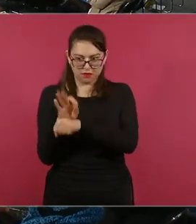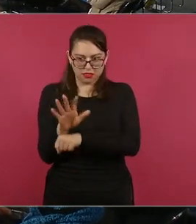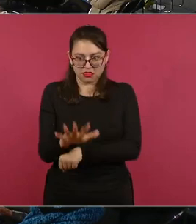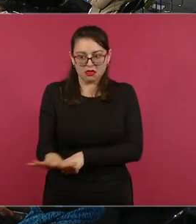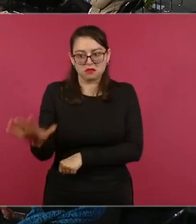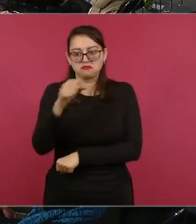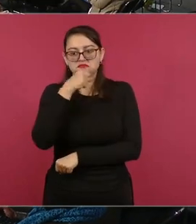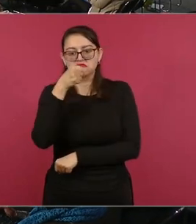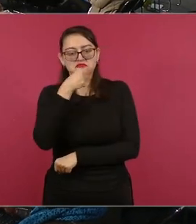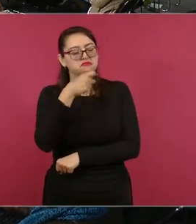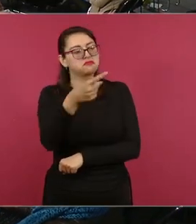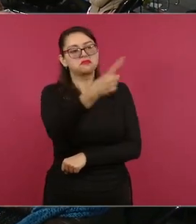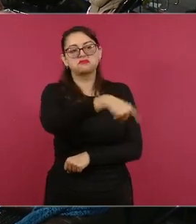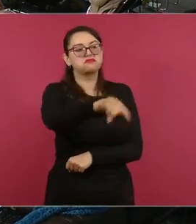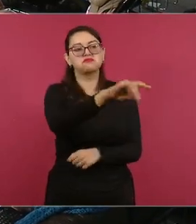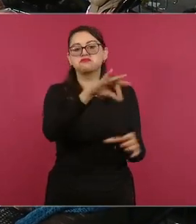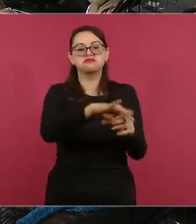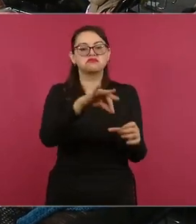de la pensión,